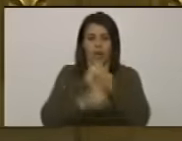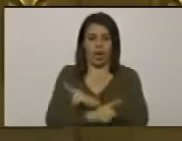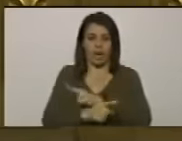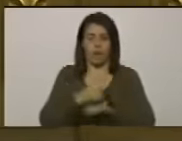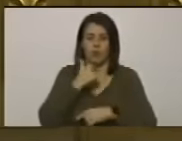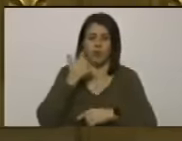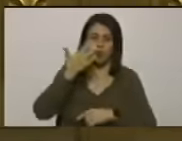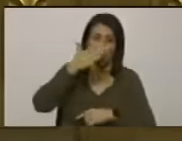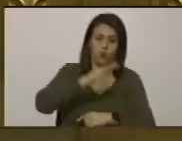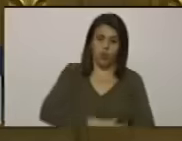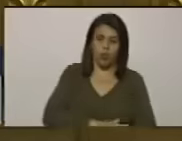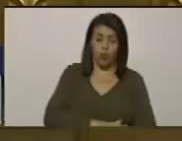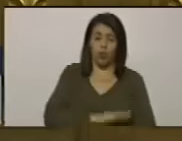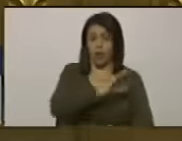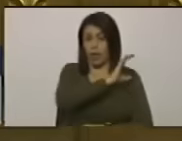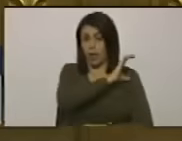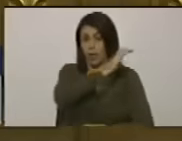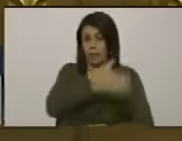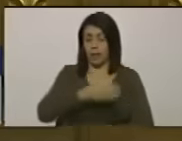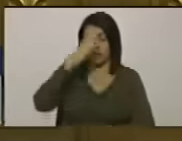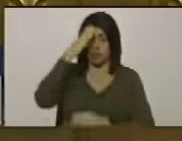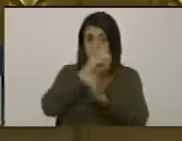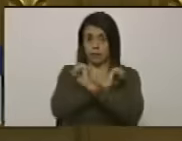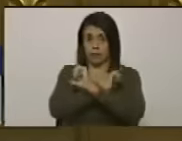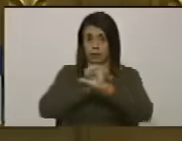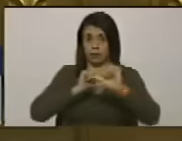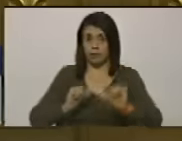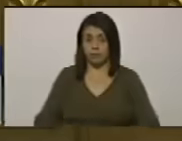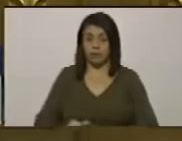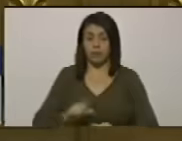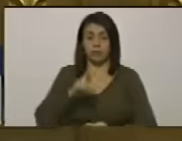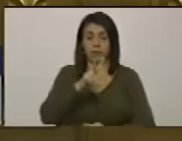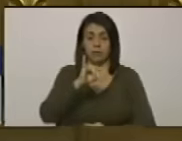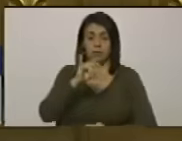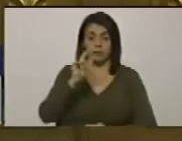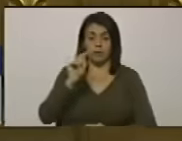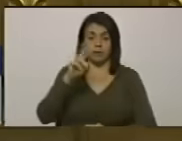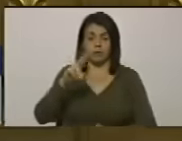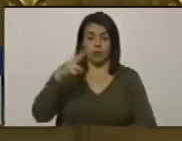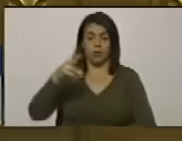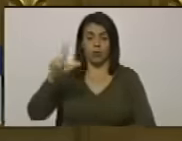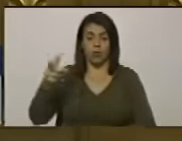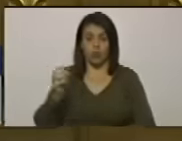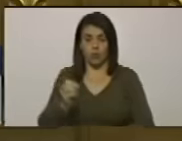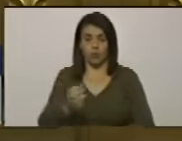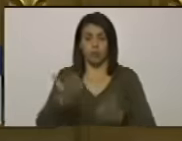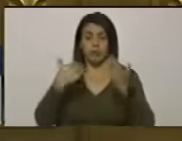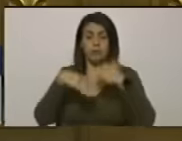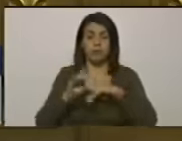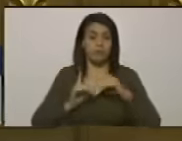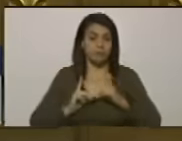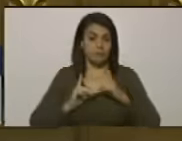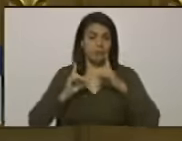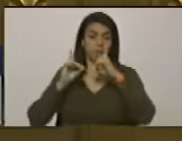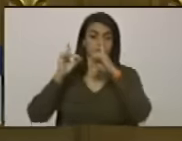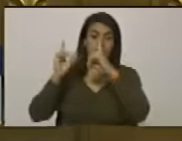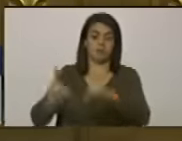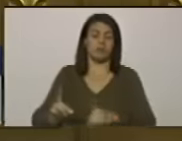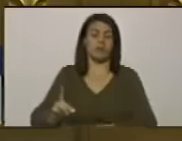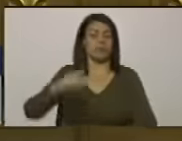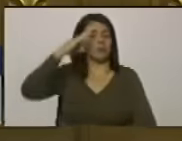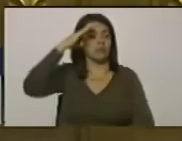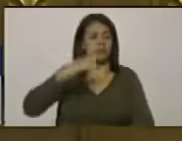capitán de fragata de la fuerza armada nacional bolivariana Víctor Hugo Morales quien dedicó su vida como